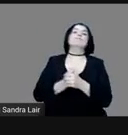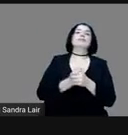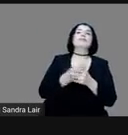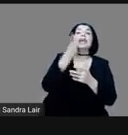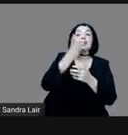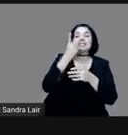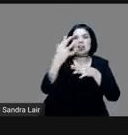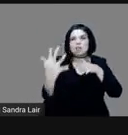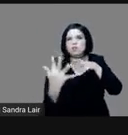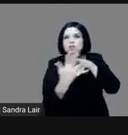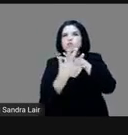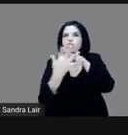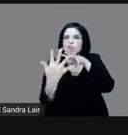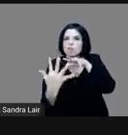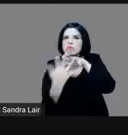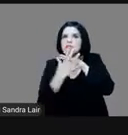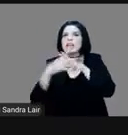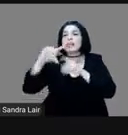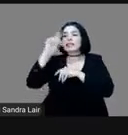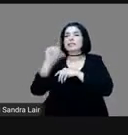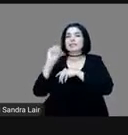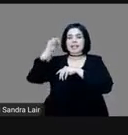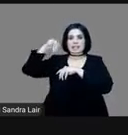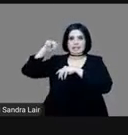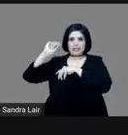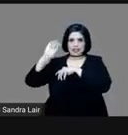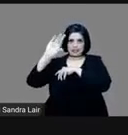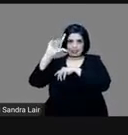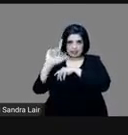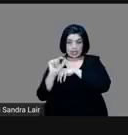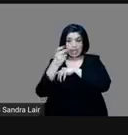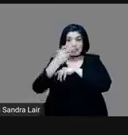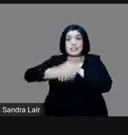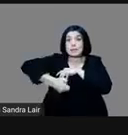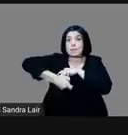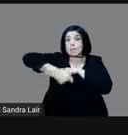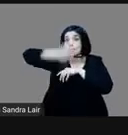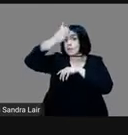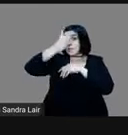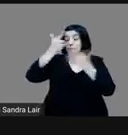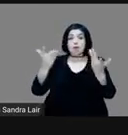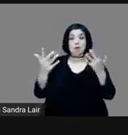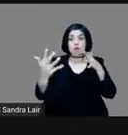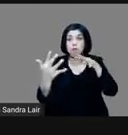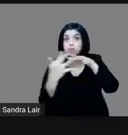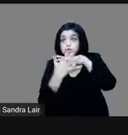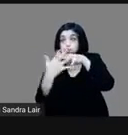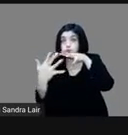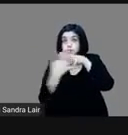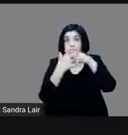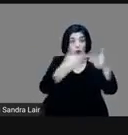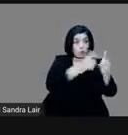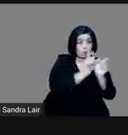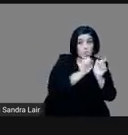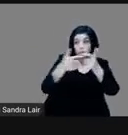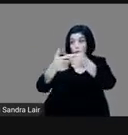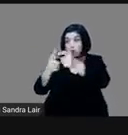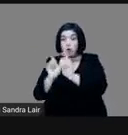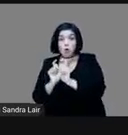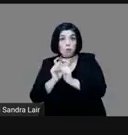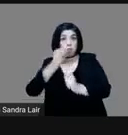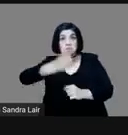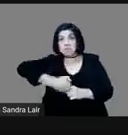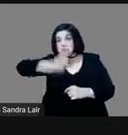diríamos que del primer enfrentamiento entre ambos grupos, ¿verdad? Y